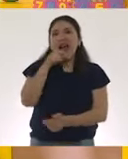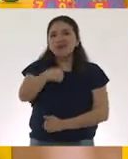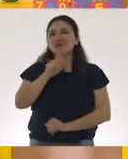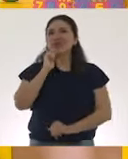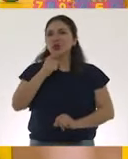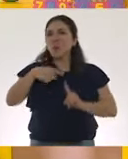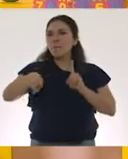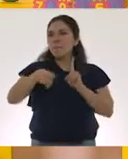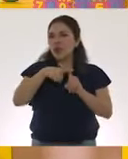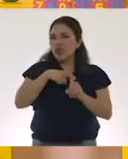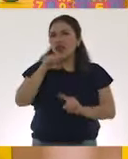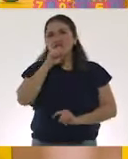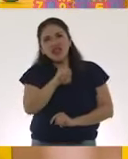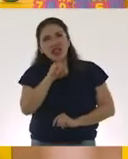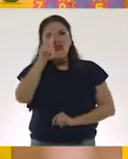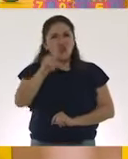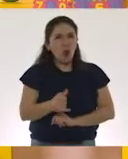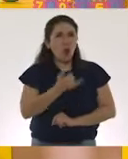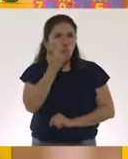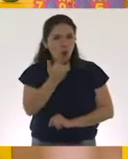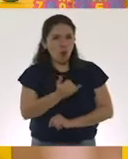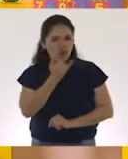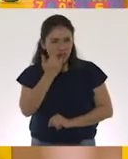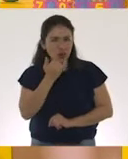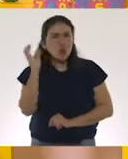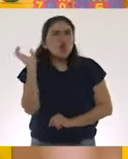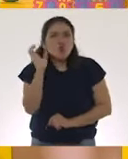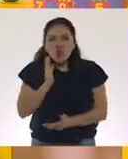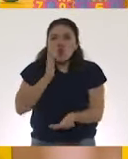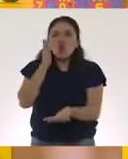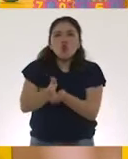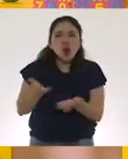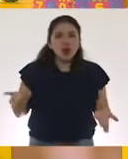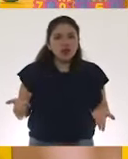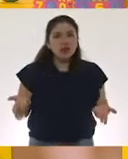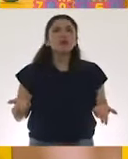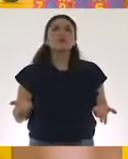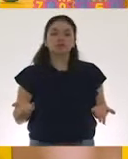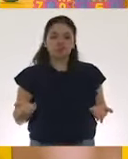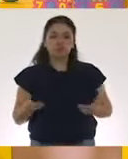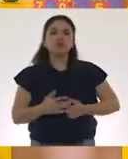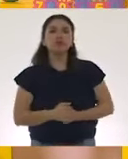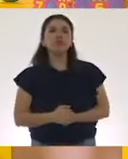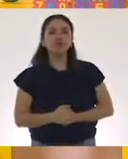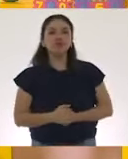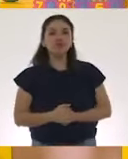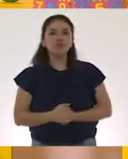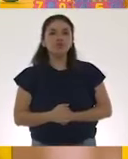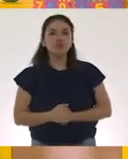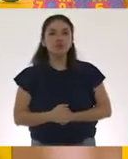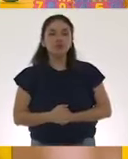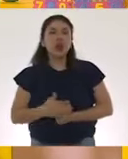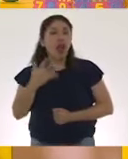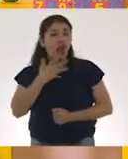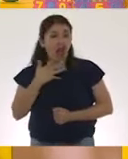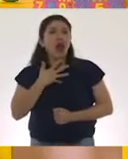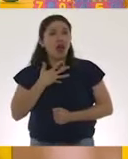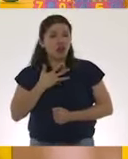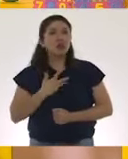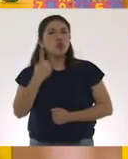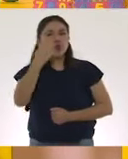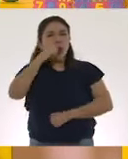que sí estamos infectados de este virus, de este nuevo coronavirus? Existe una